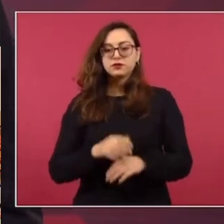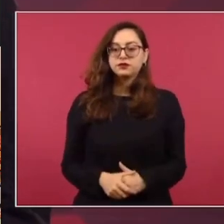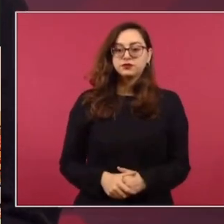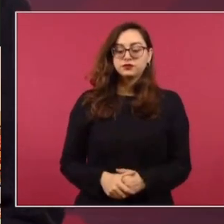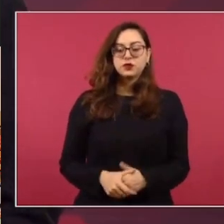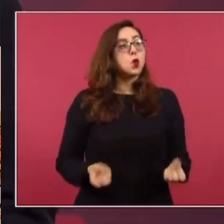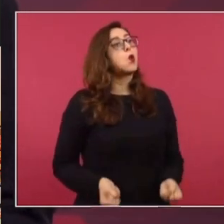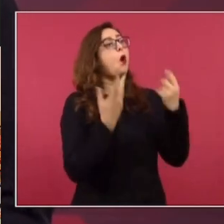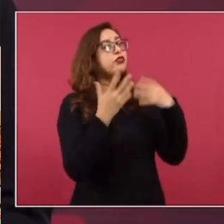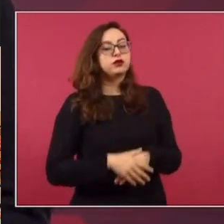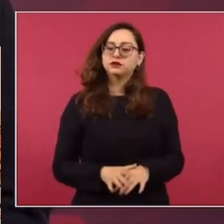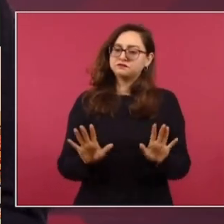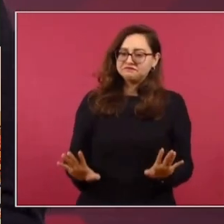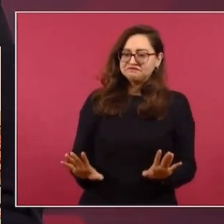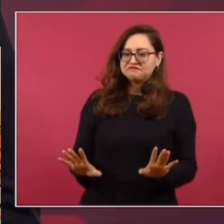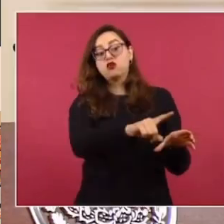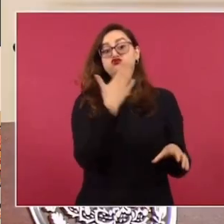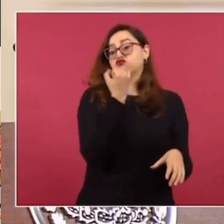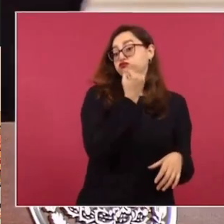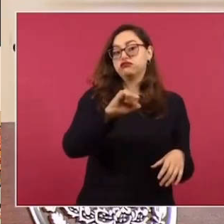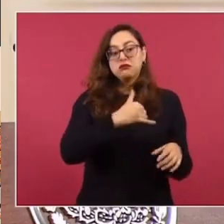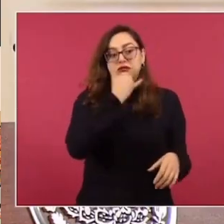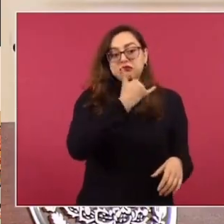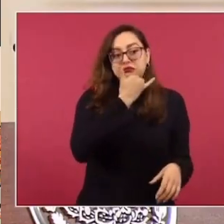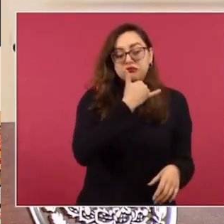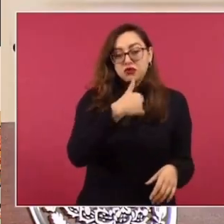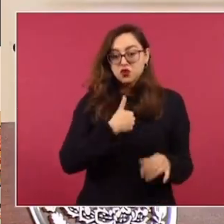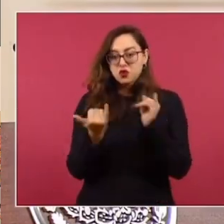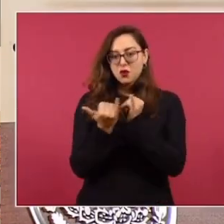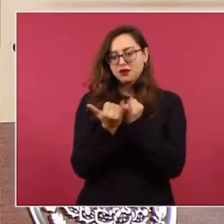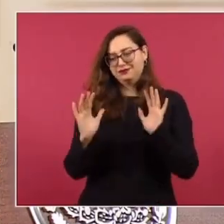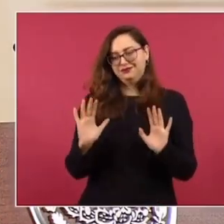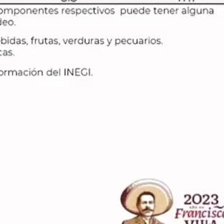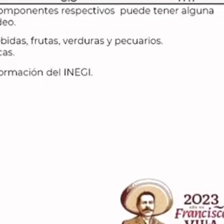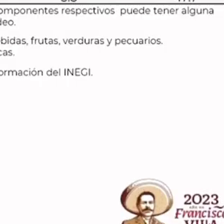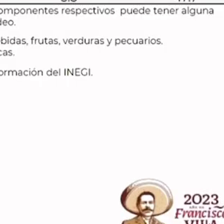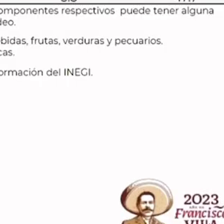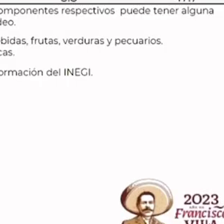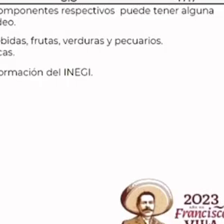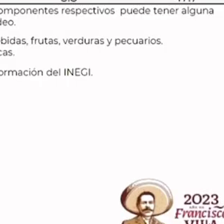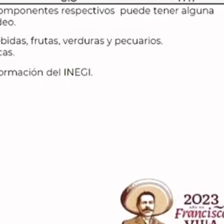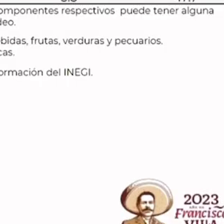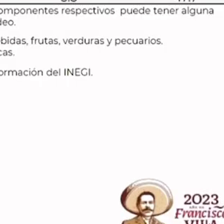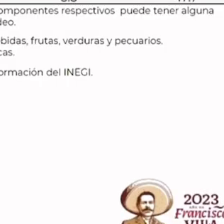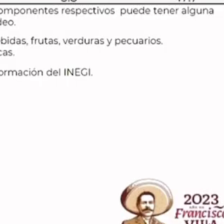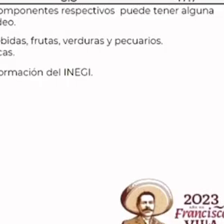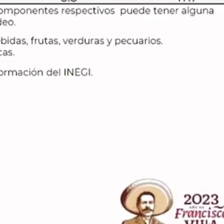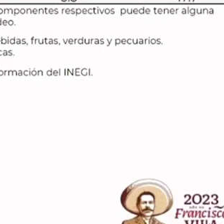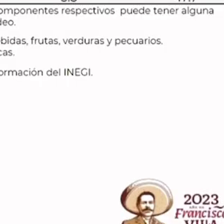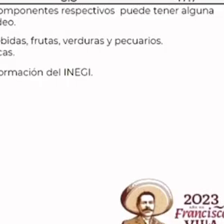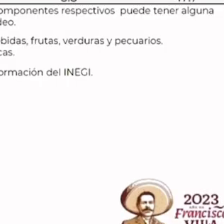No quiero equivocarme, es como se equivocan los expertos. Pero va a bajar, eso sí lo aseguro. El precio de las gasolinas, del diésel,